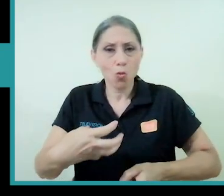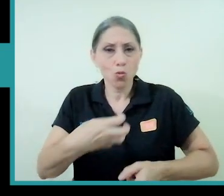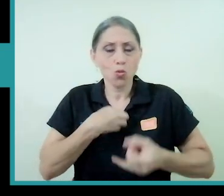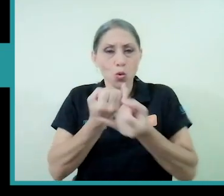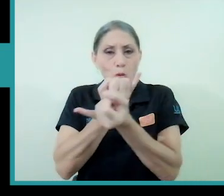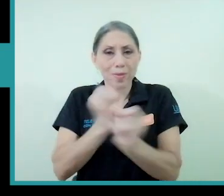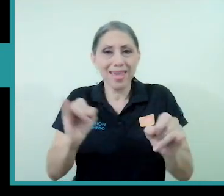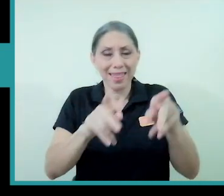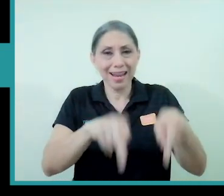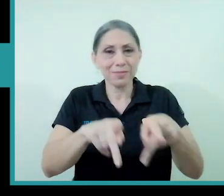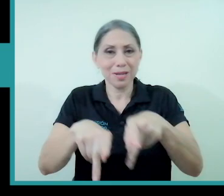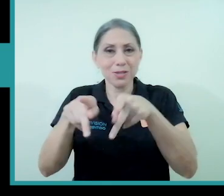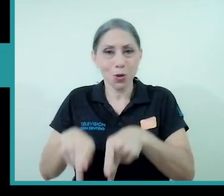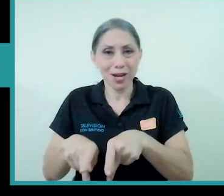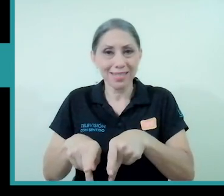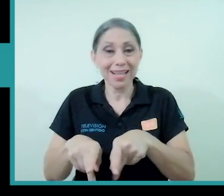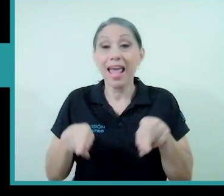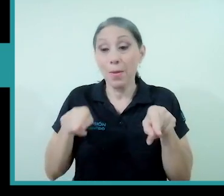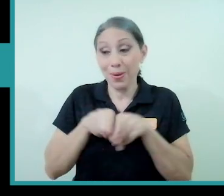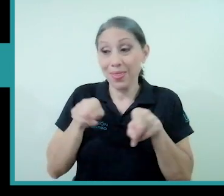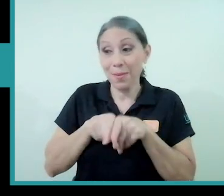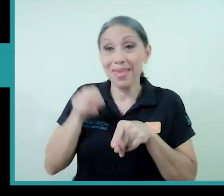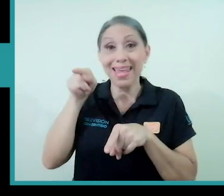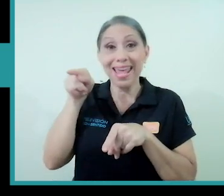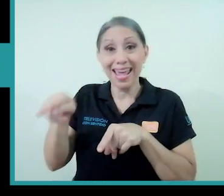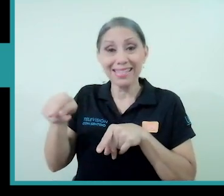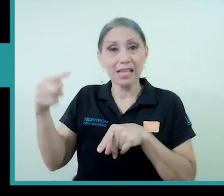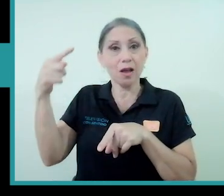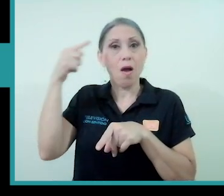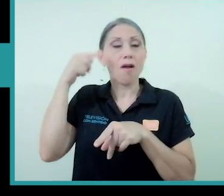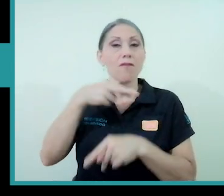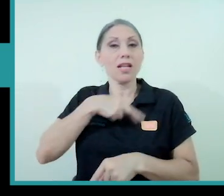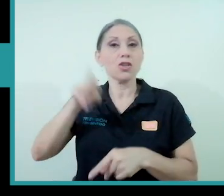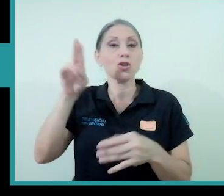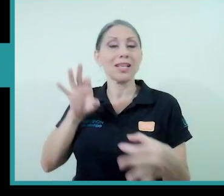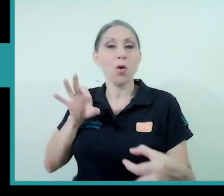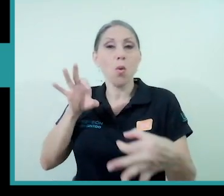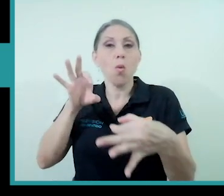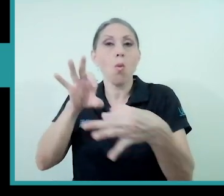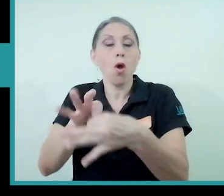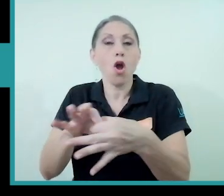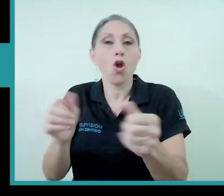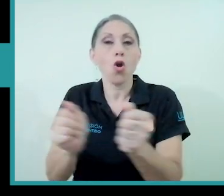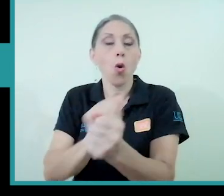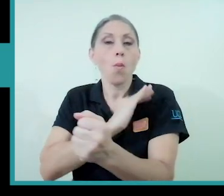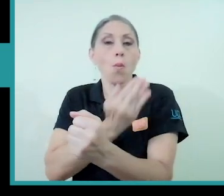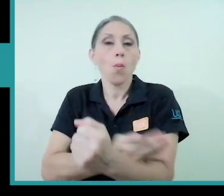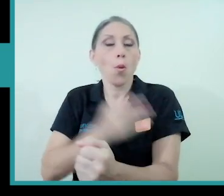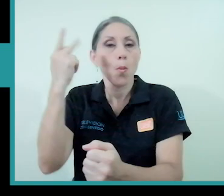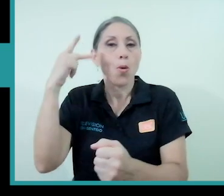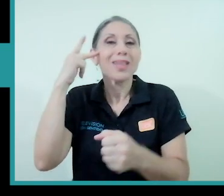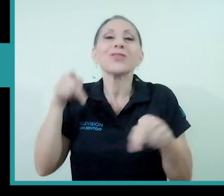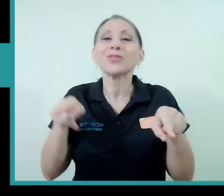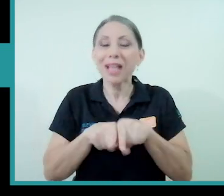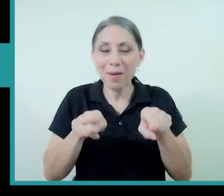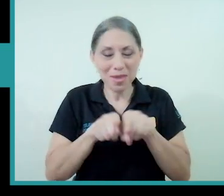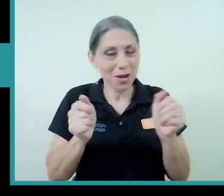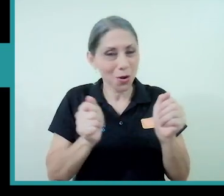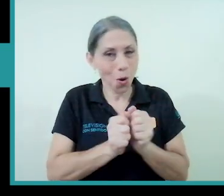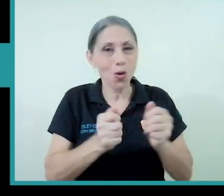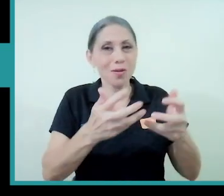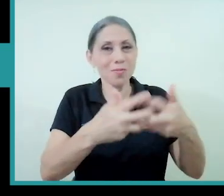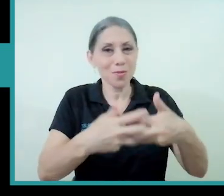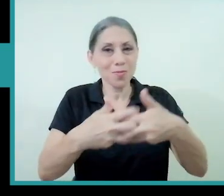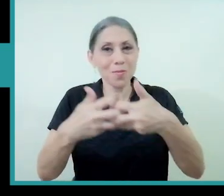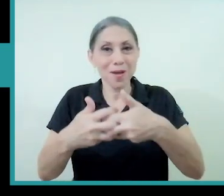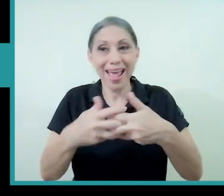visiones religiosas están conectadas con movimientos políticos y por supuesto que con movimientos empresariales que son los